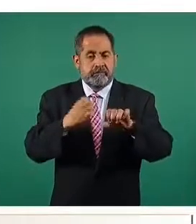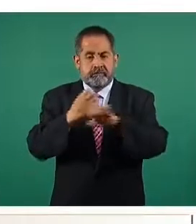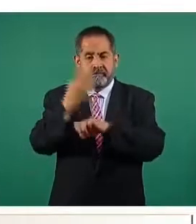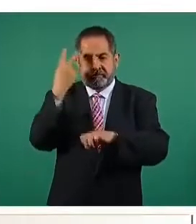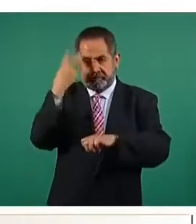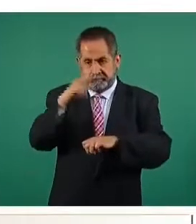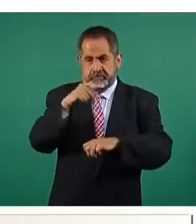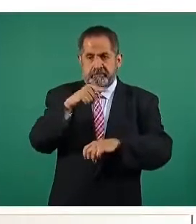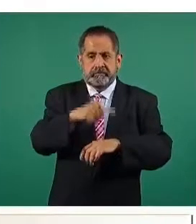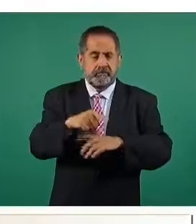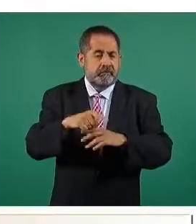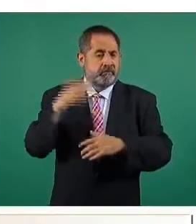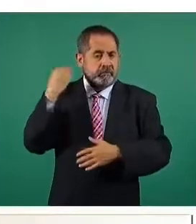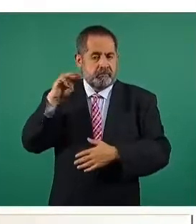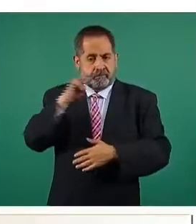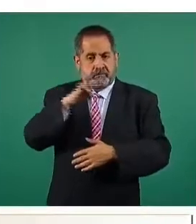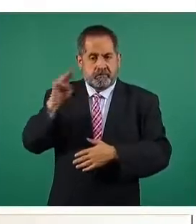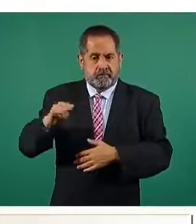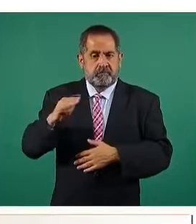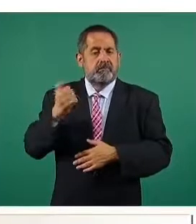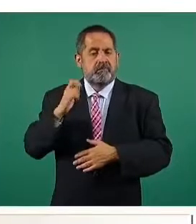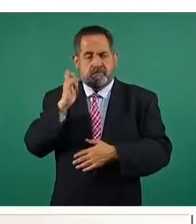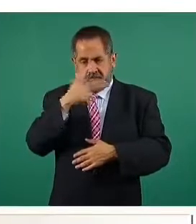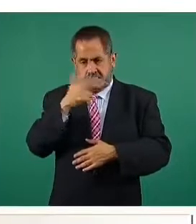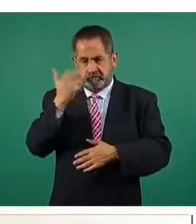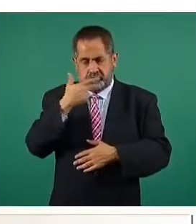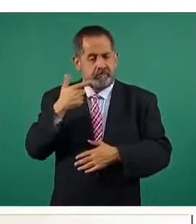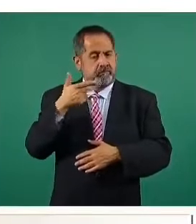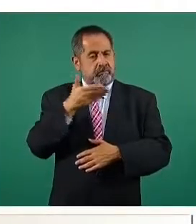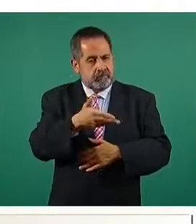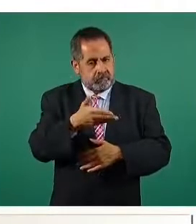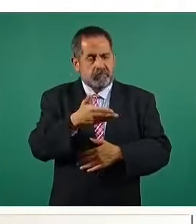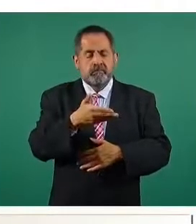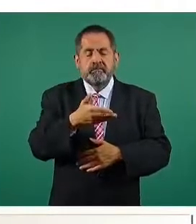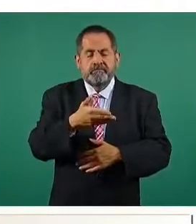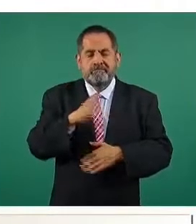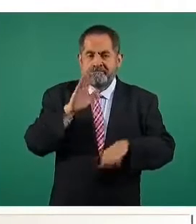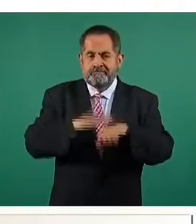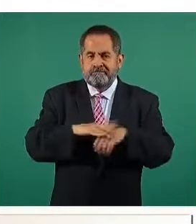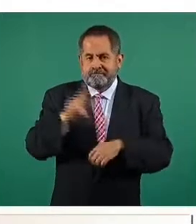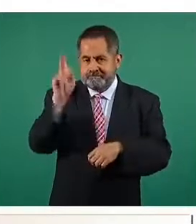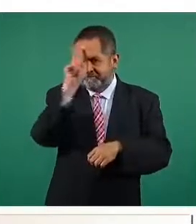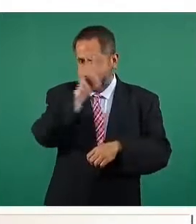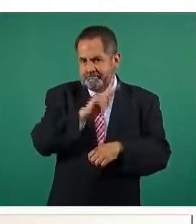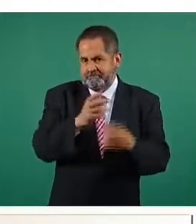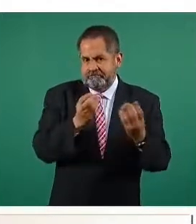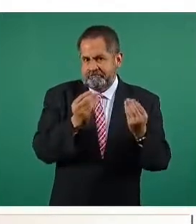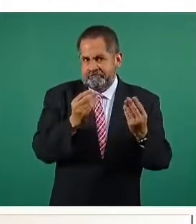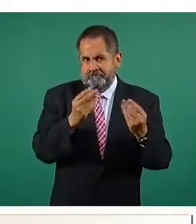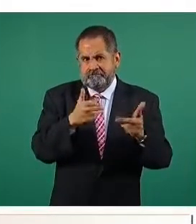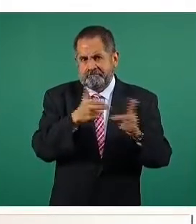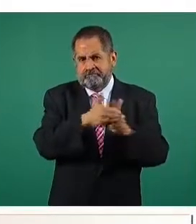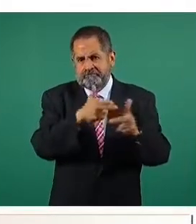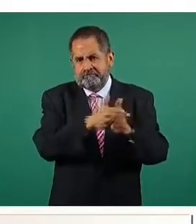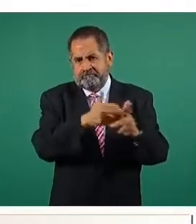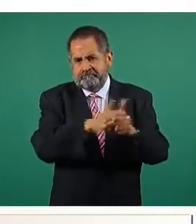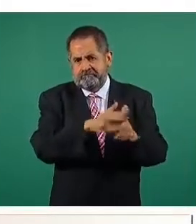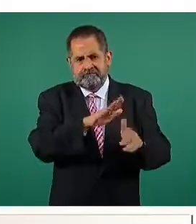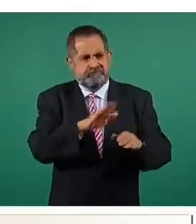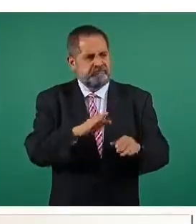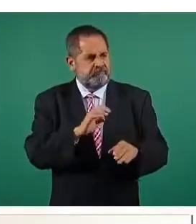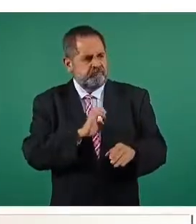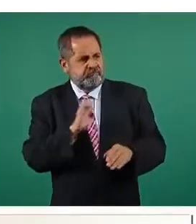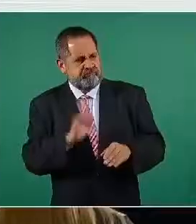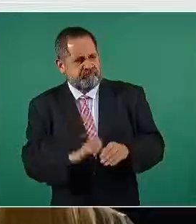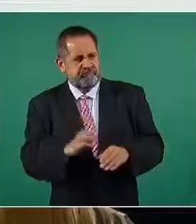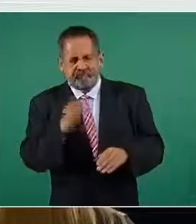de México, Michoacán y Chihuahua, concentran la mitad de los homicidios dolosos